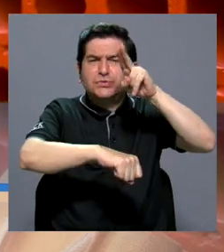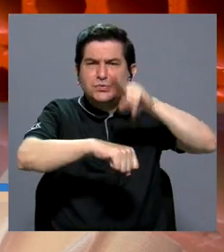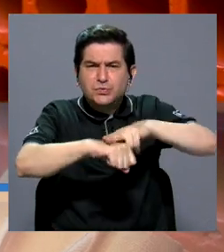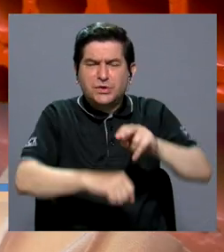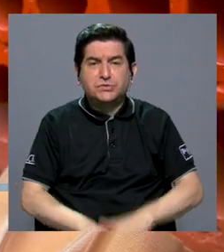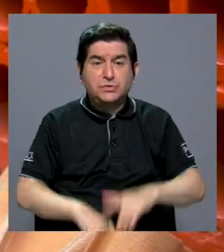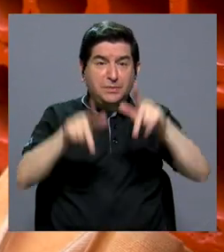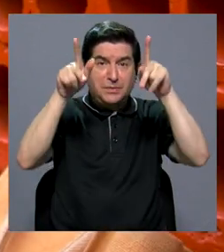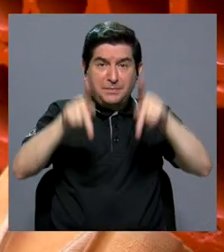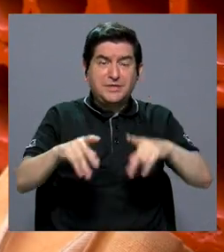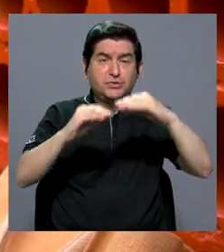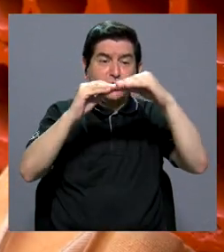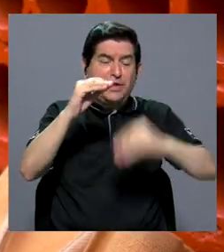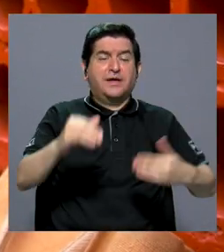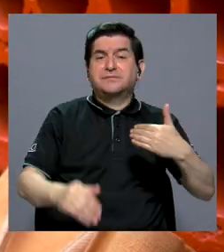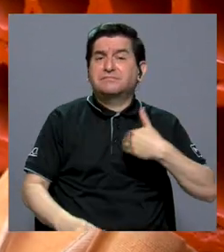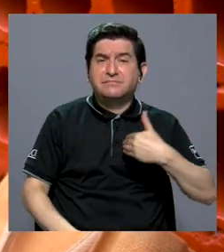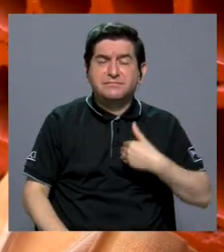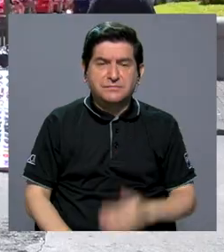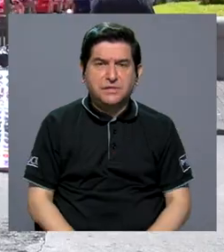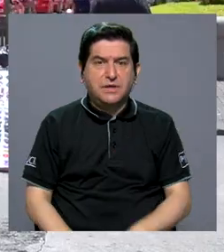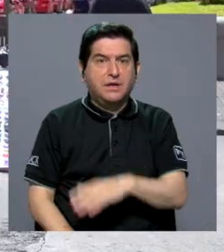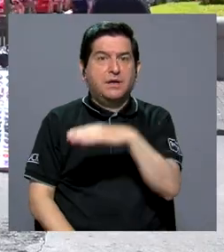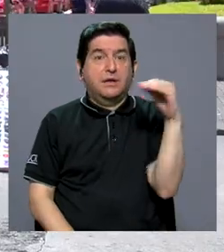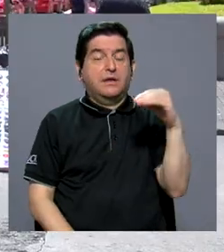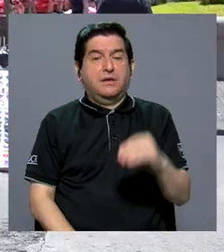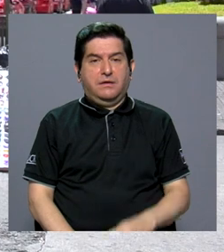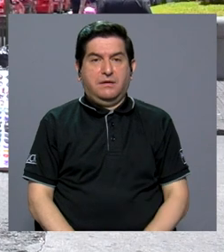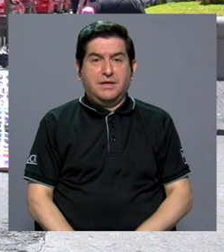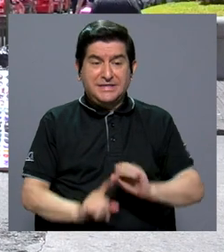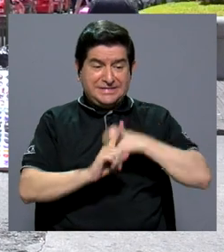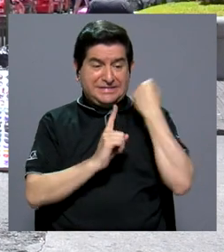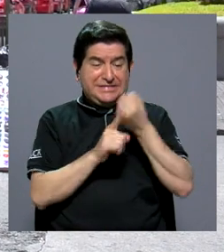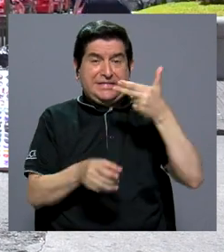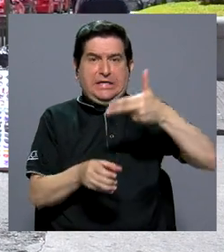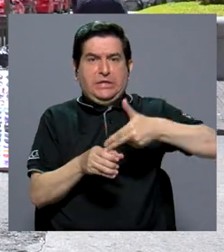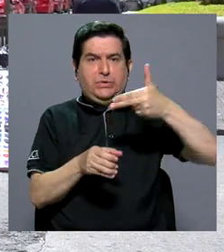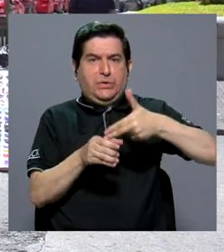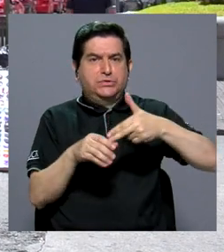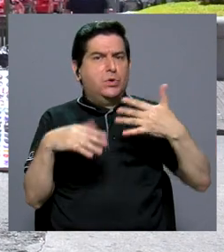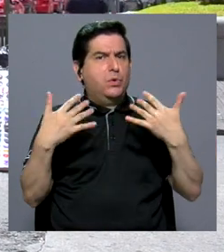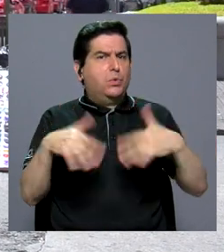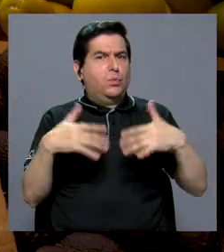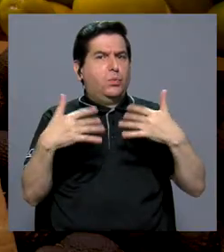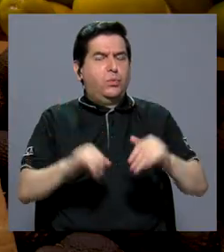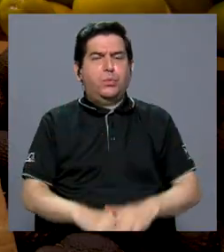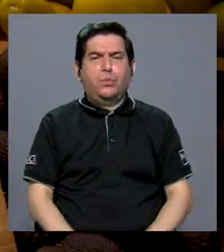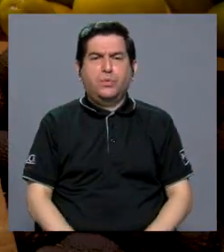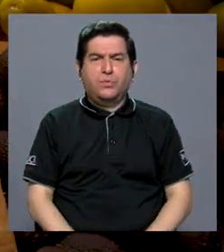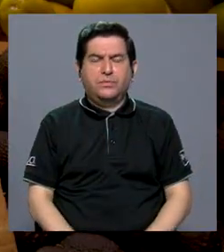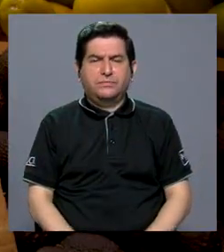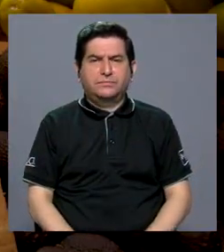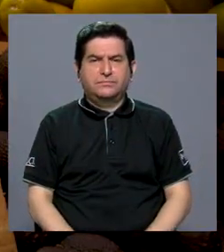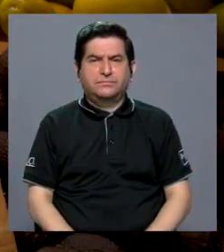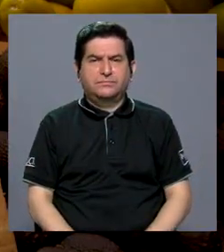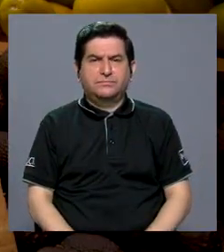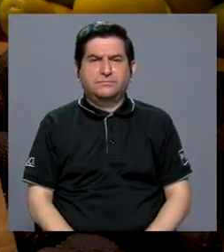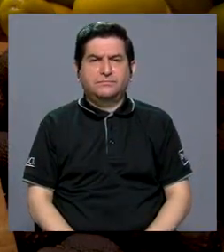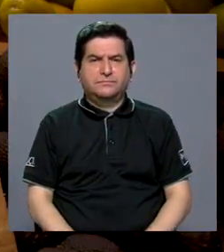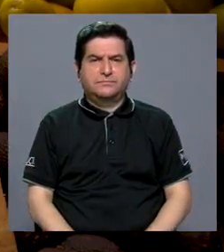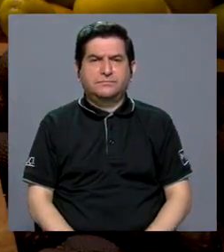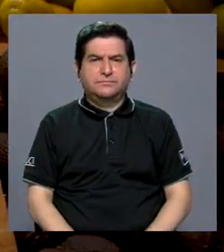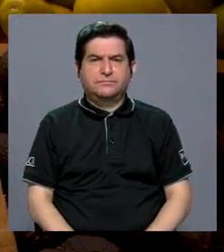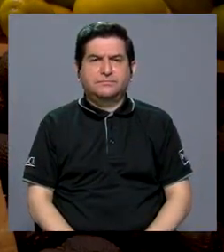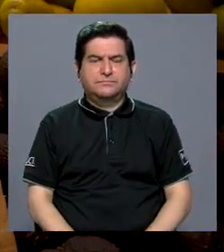nacional de las personas que menos tienen, ni se diga el asunto de la gasolina, los bienes,